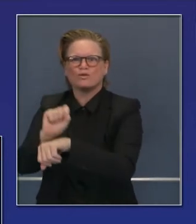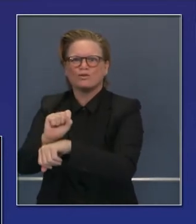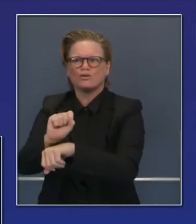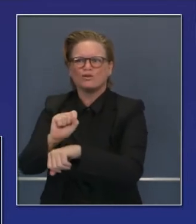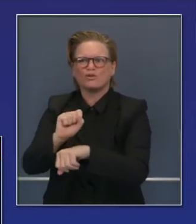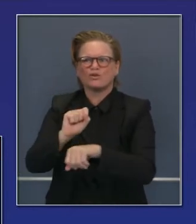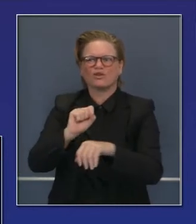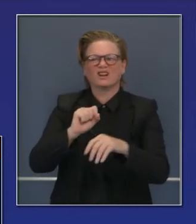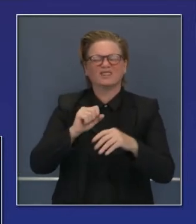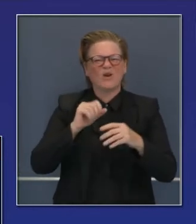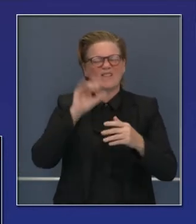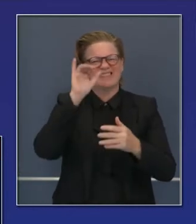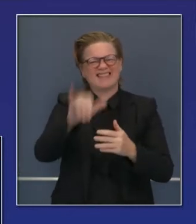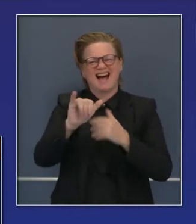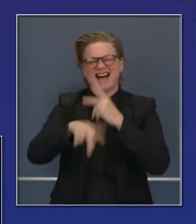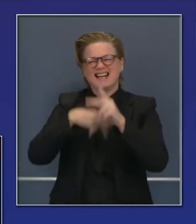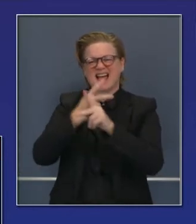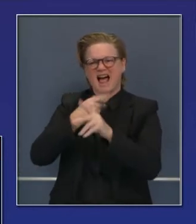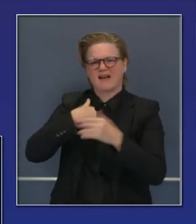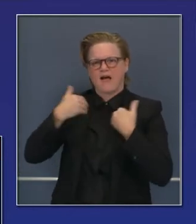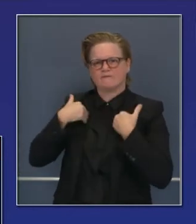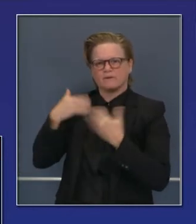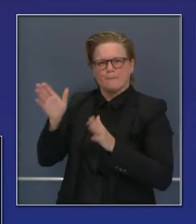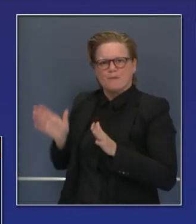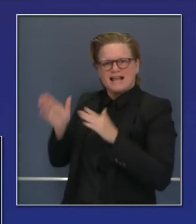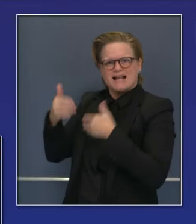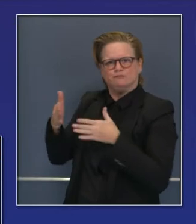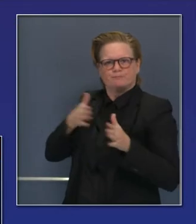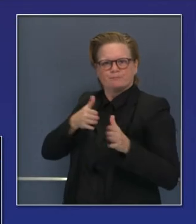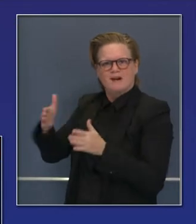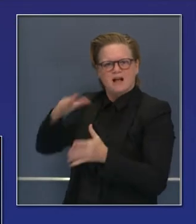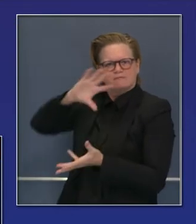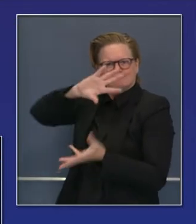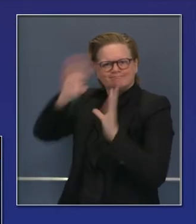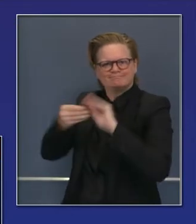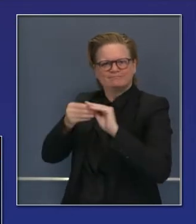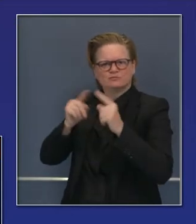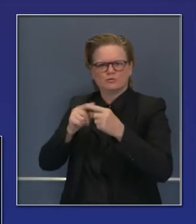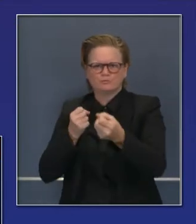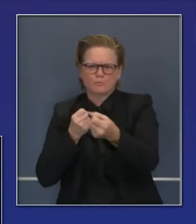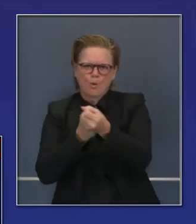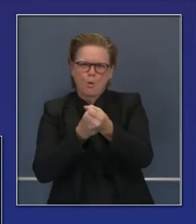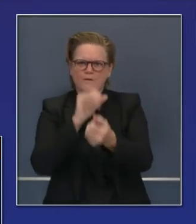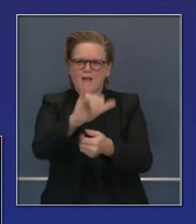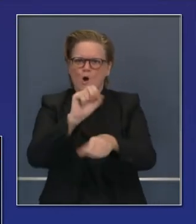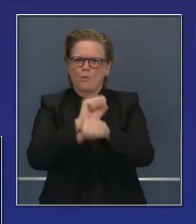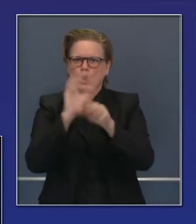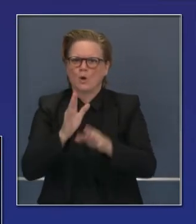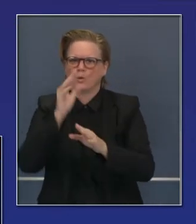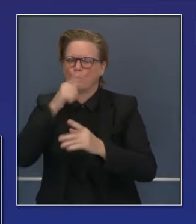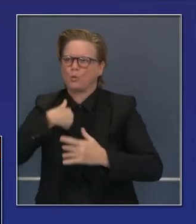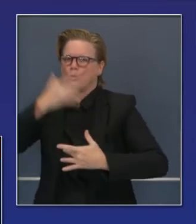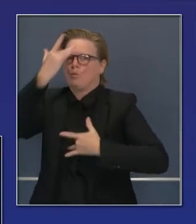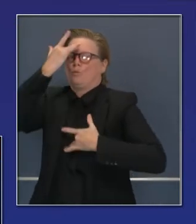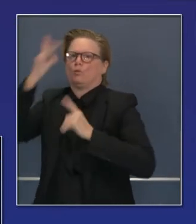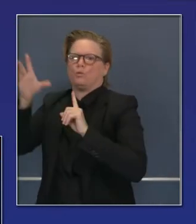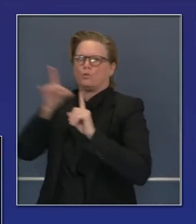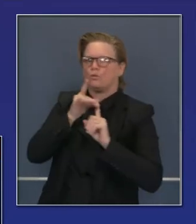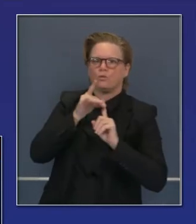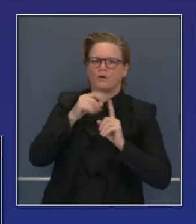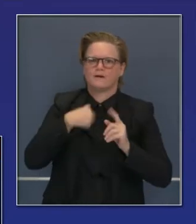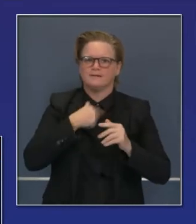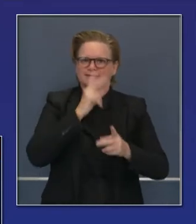comprensivo. Pocos estados en el país han hecho más en cuanto a paga por enfermedad, compensación